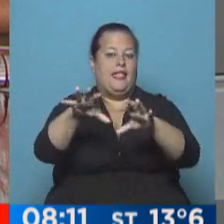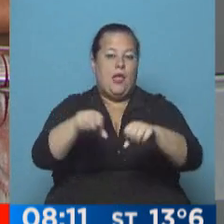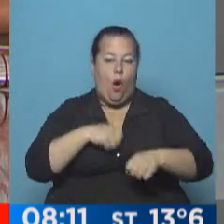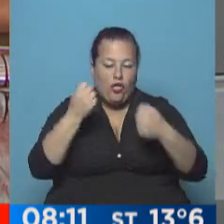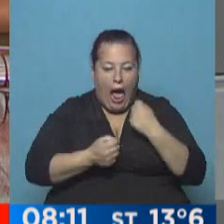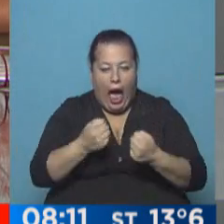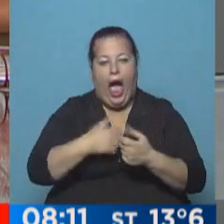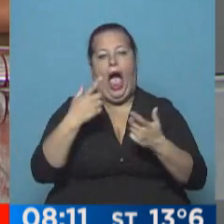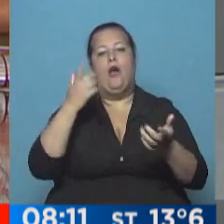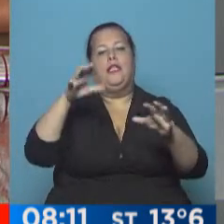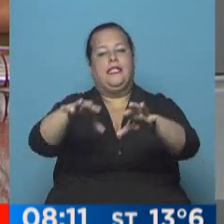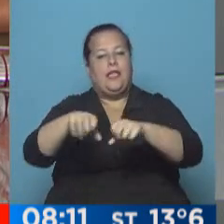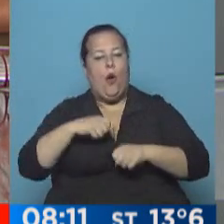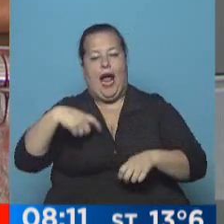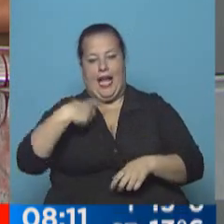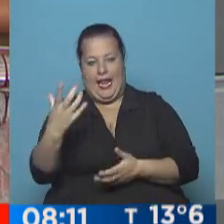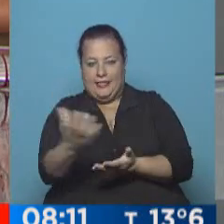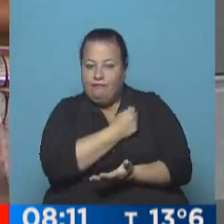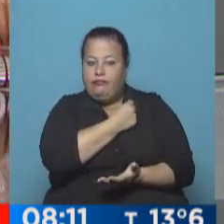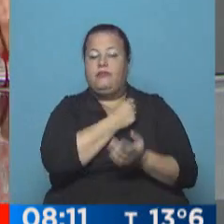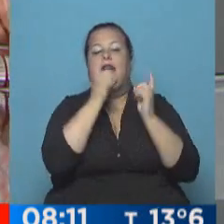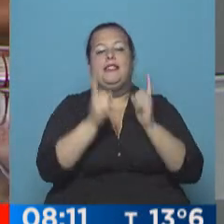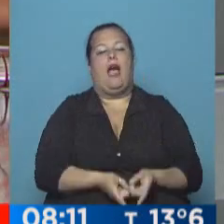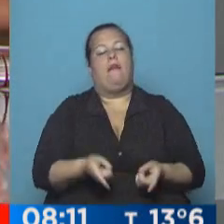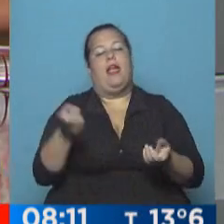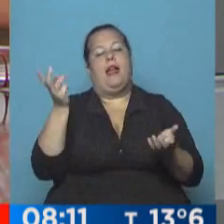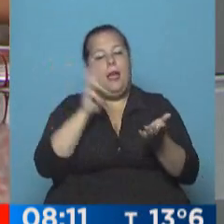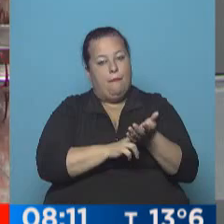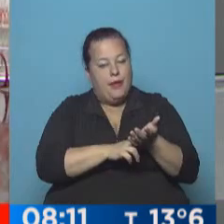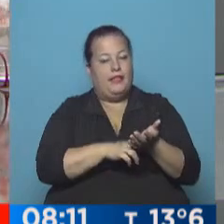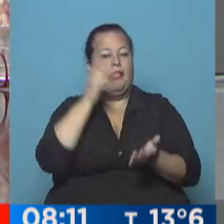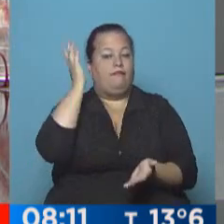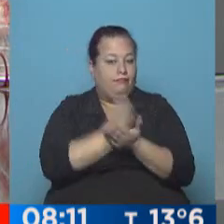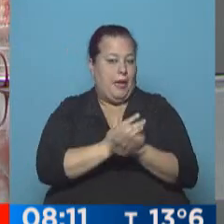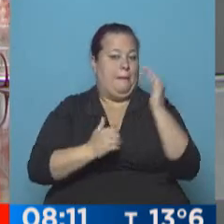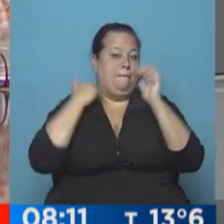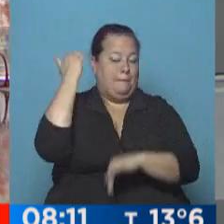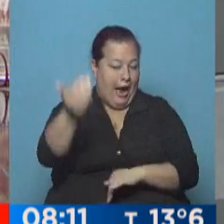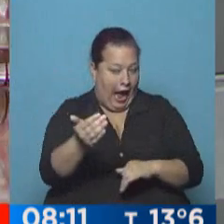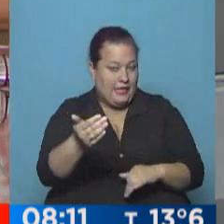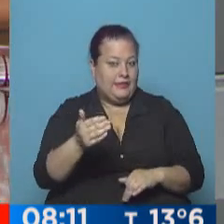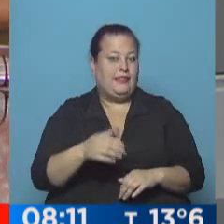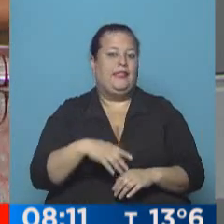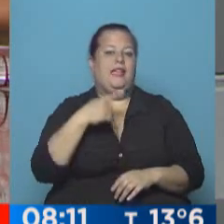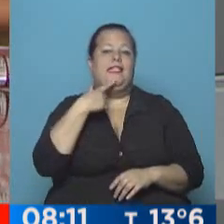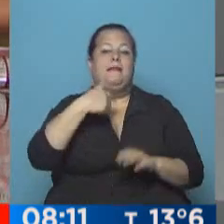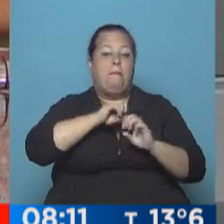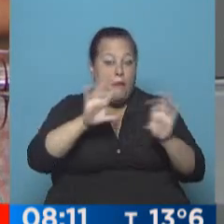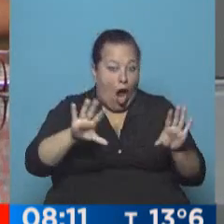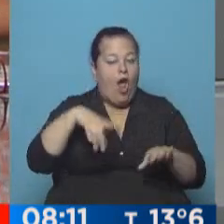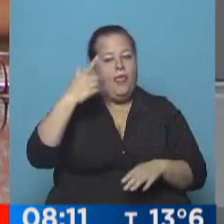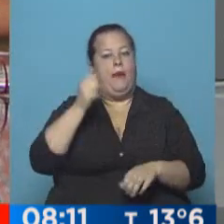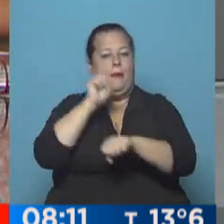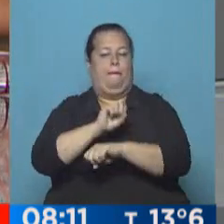automóviles, el secuestro de registro de conducir, y la reiteración con sanciones aún mucho más graves a males mayores, hay que